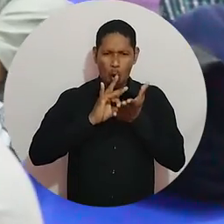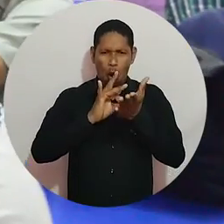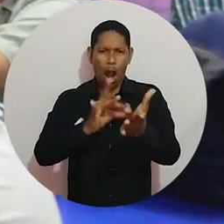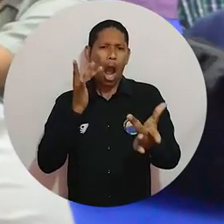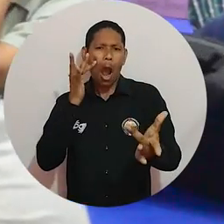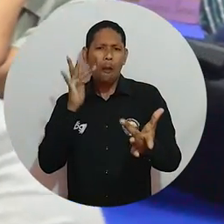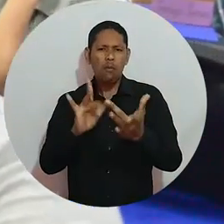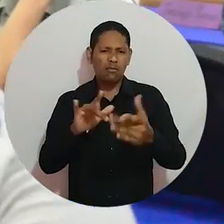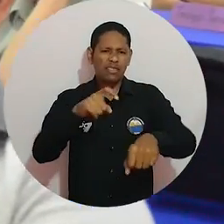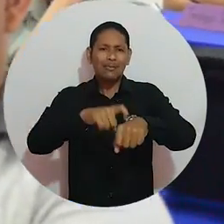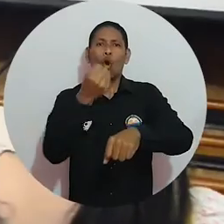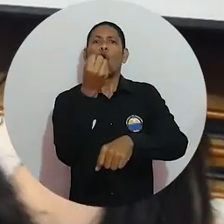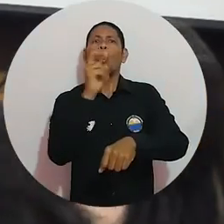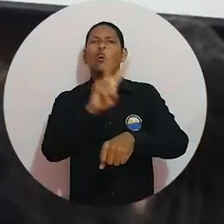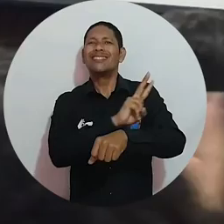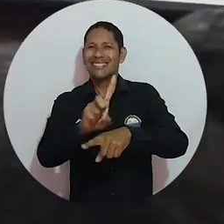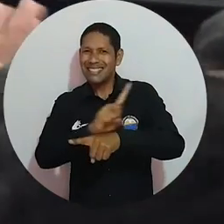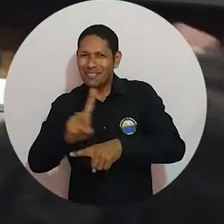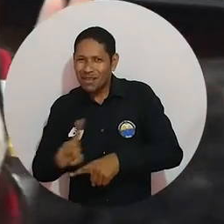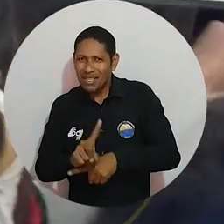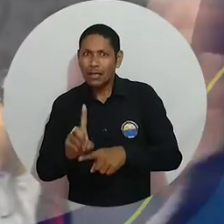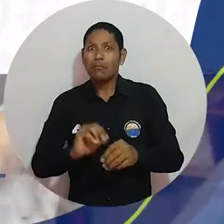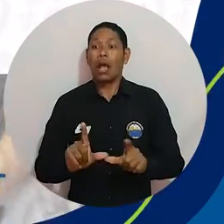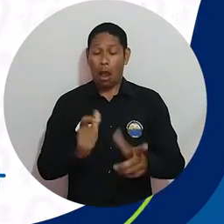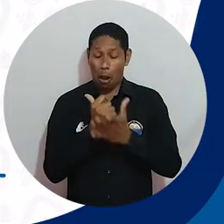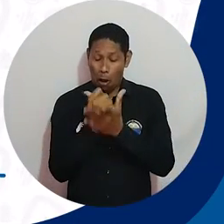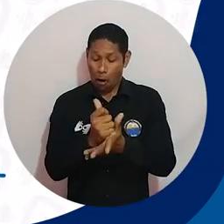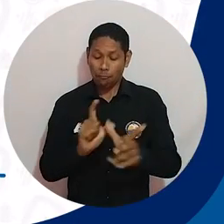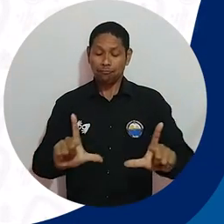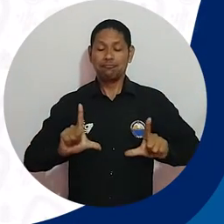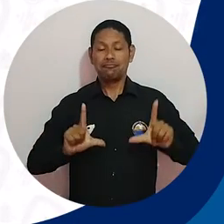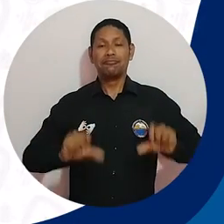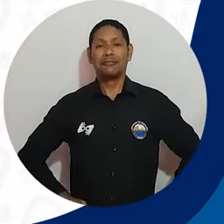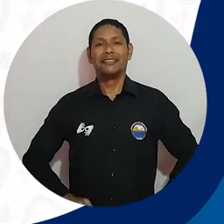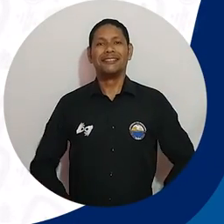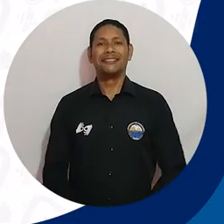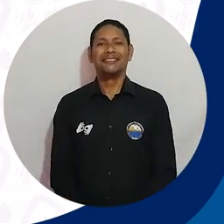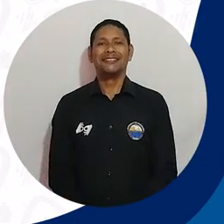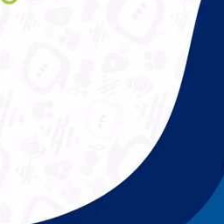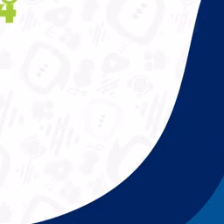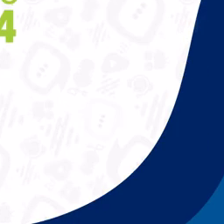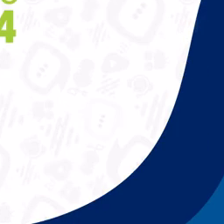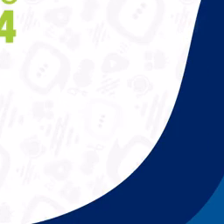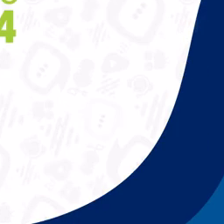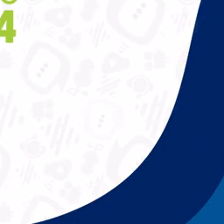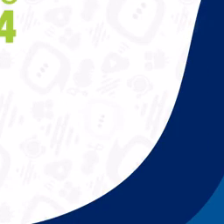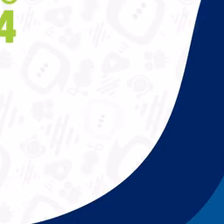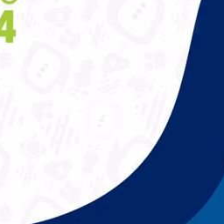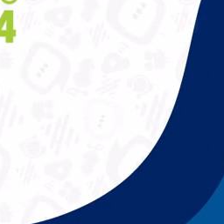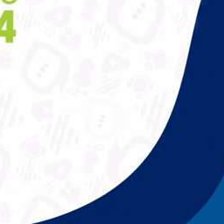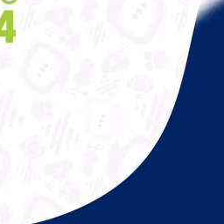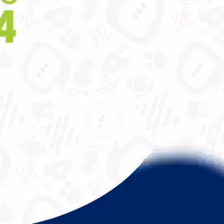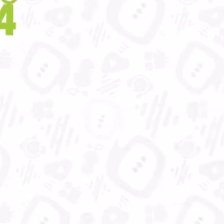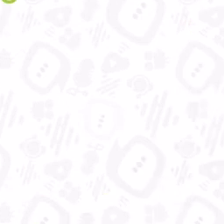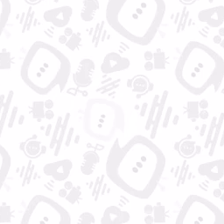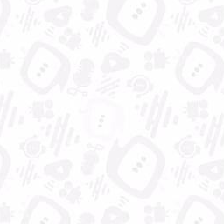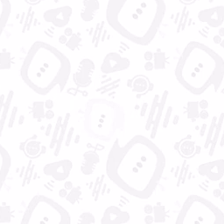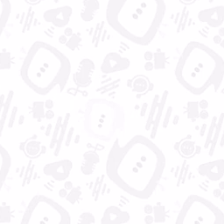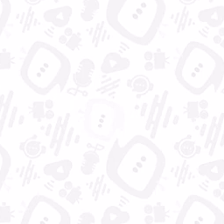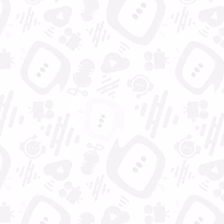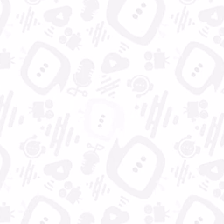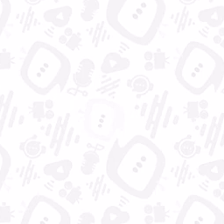un prototipo funcional en 12 semanas, que además les sirva como una modalidad de grado. Universidad del Matalén, aún más